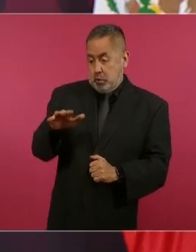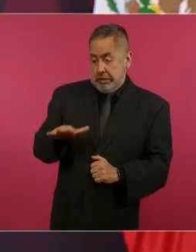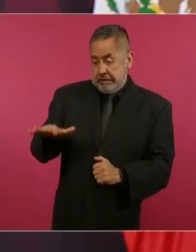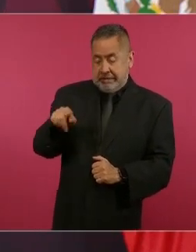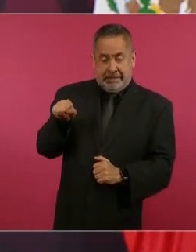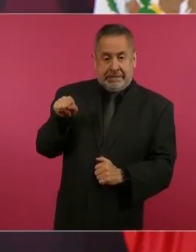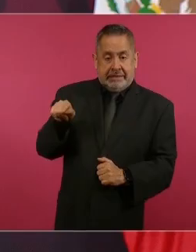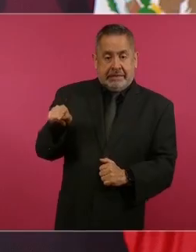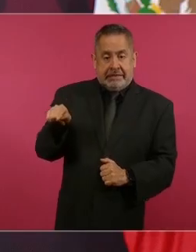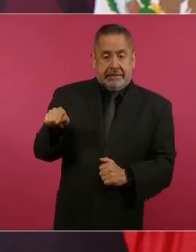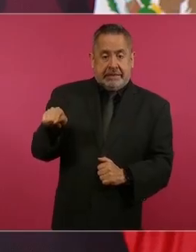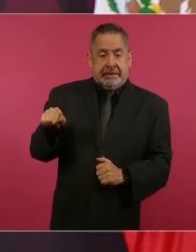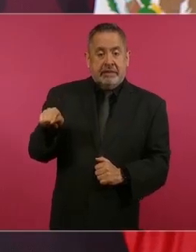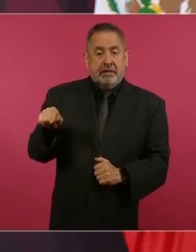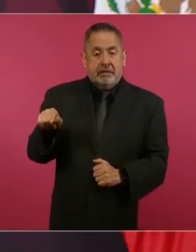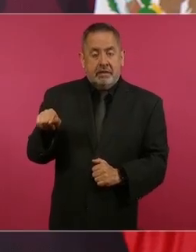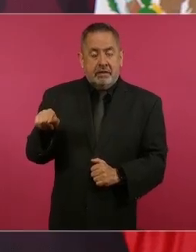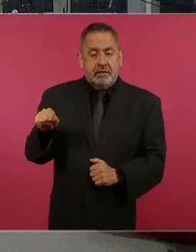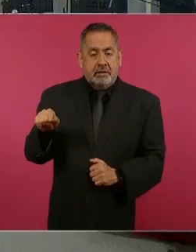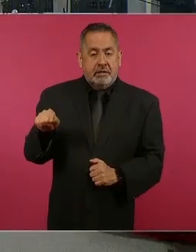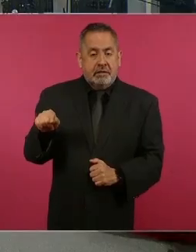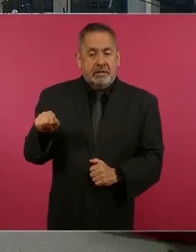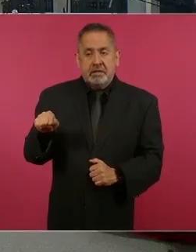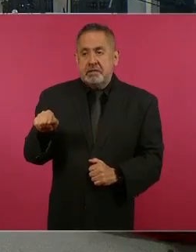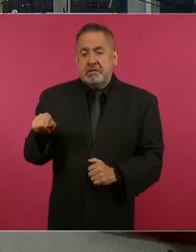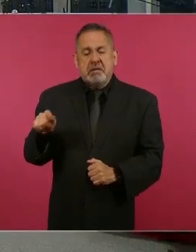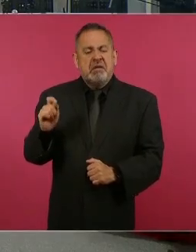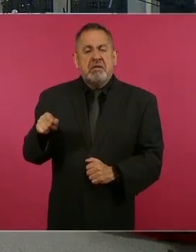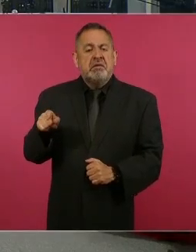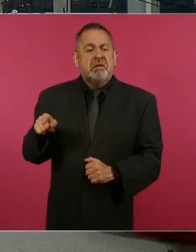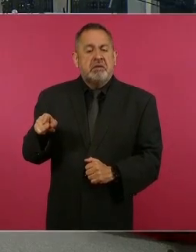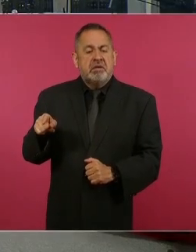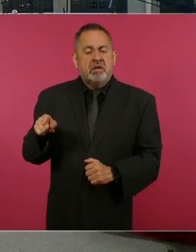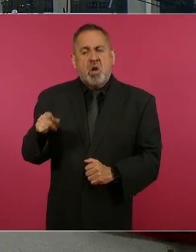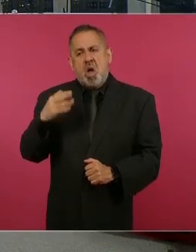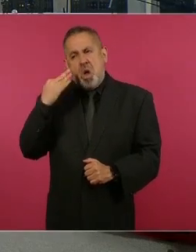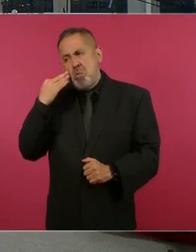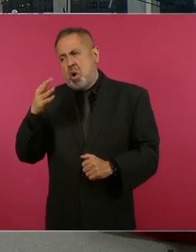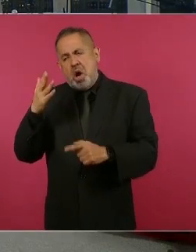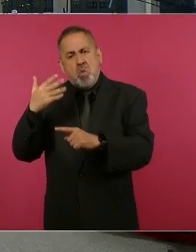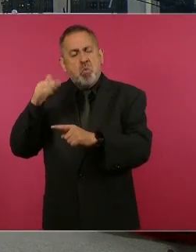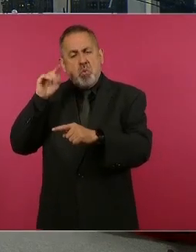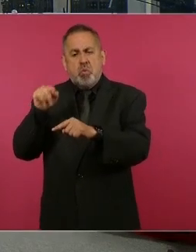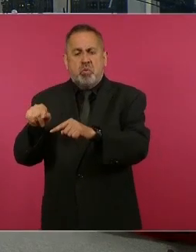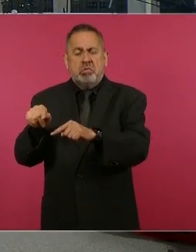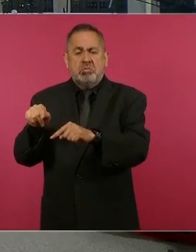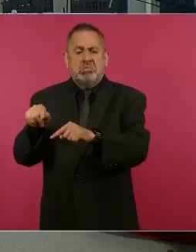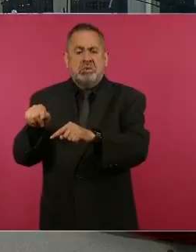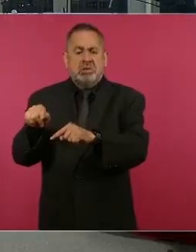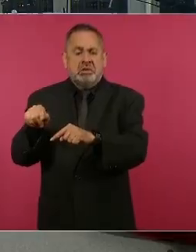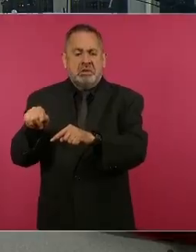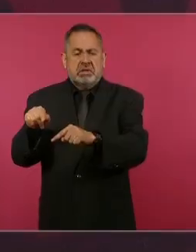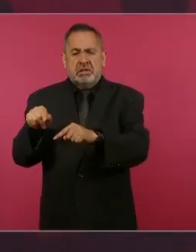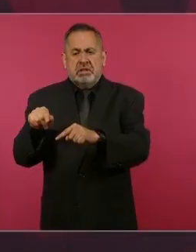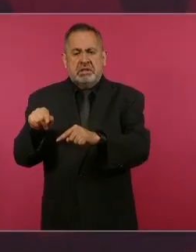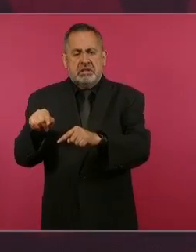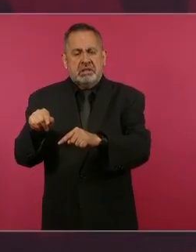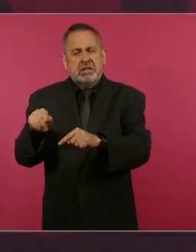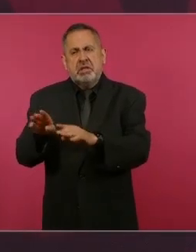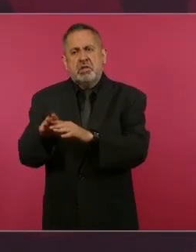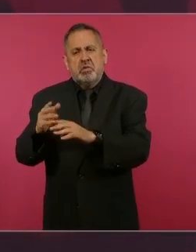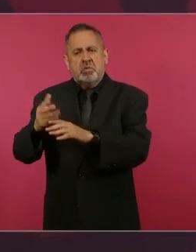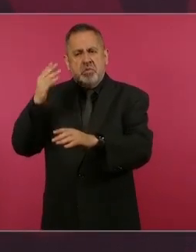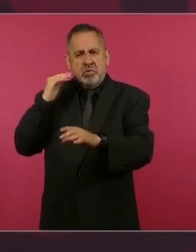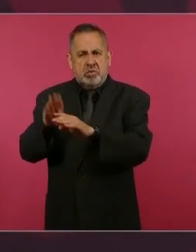desde de épocas más tempranas